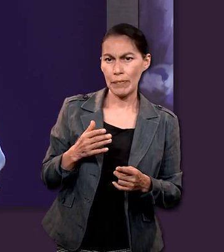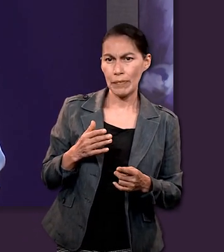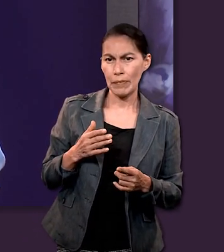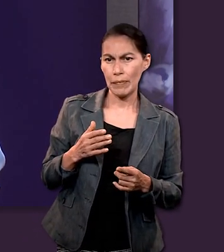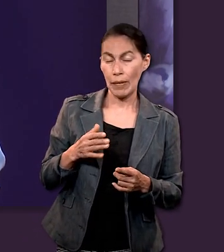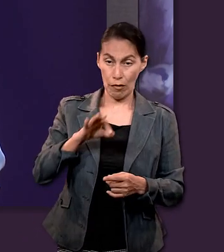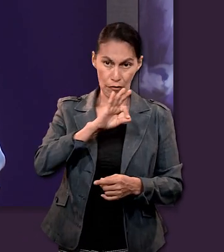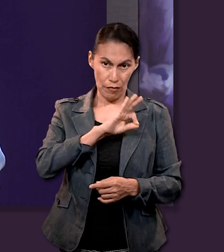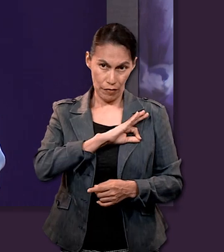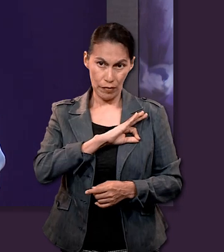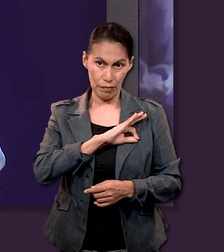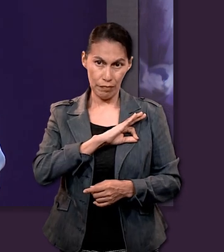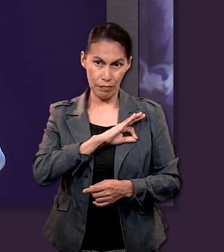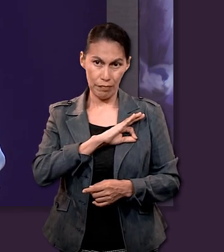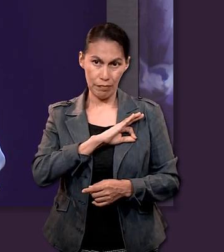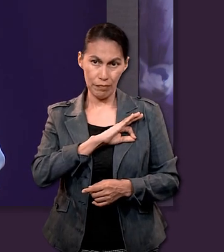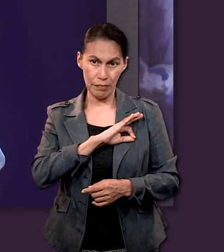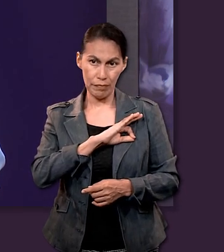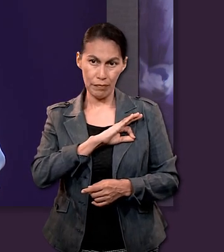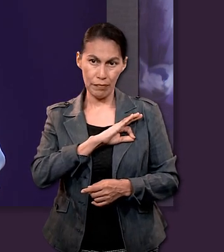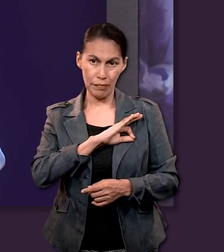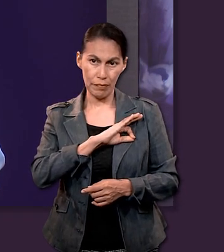específicamente en el concepto de la fe